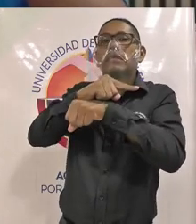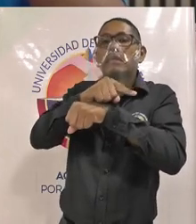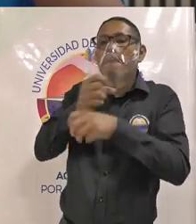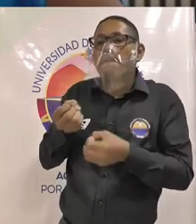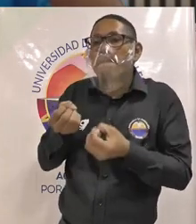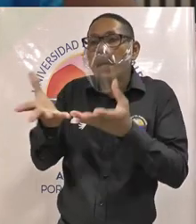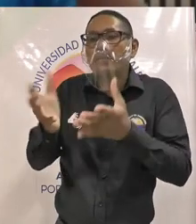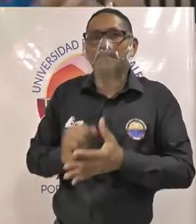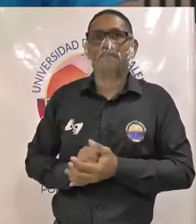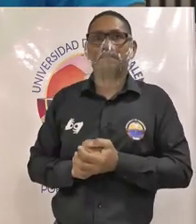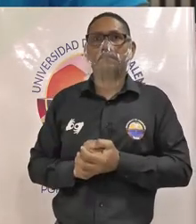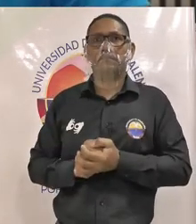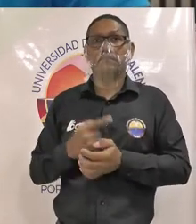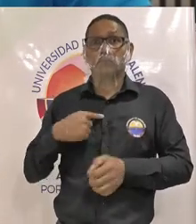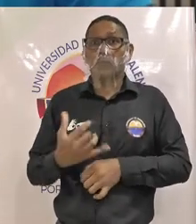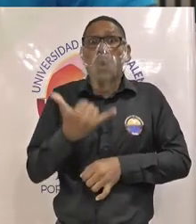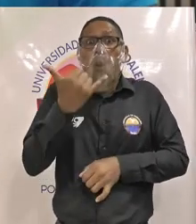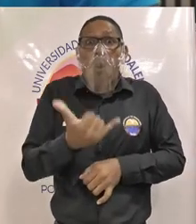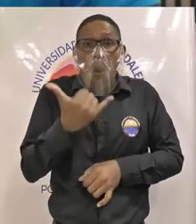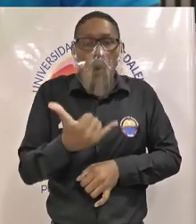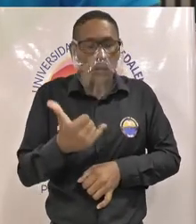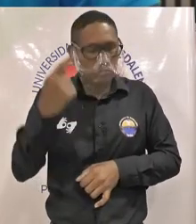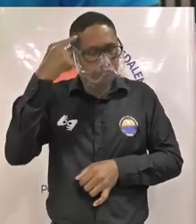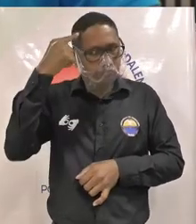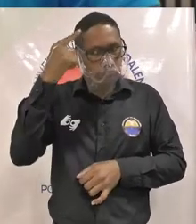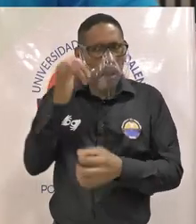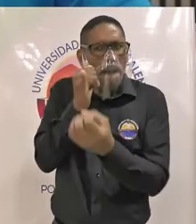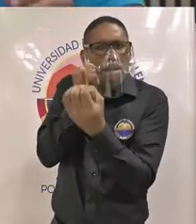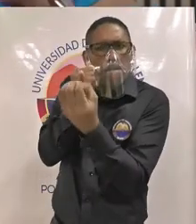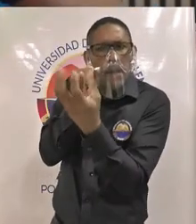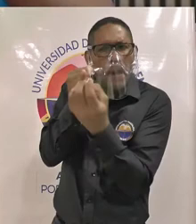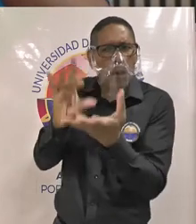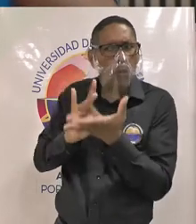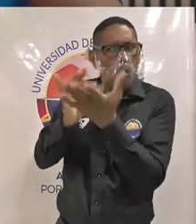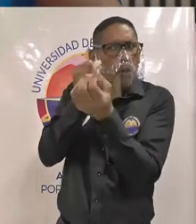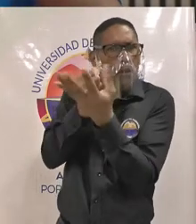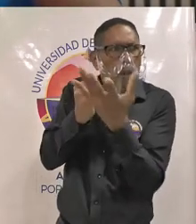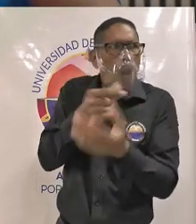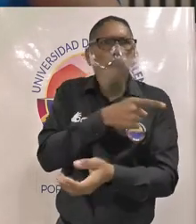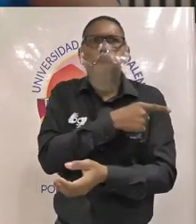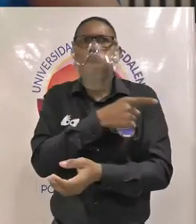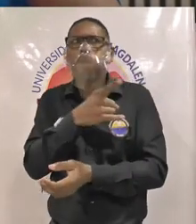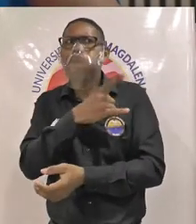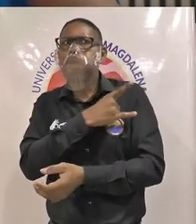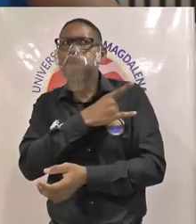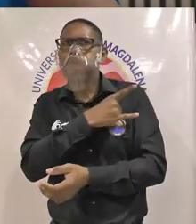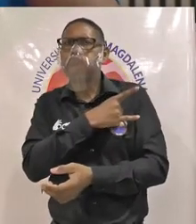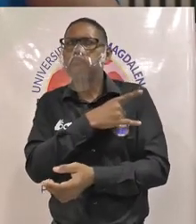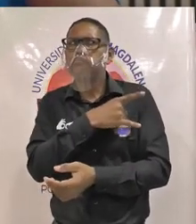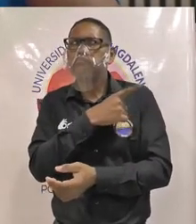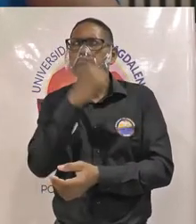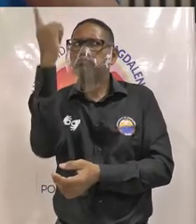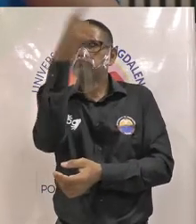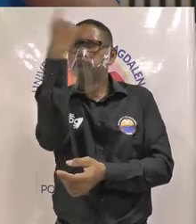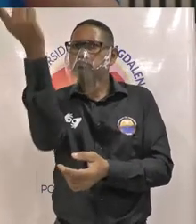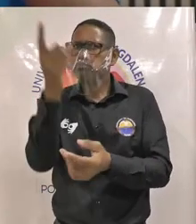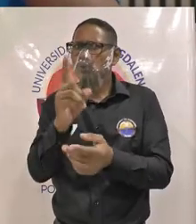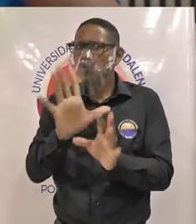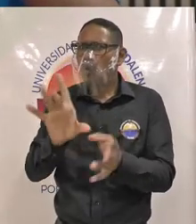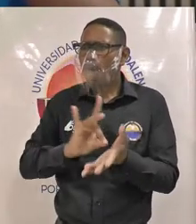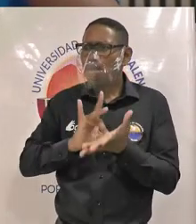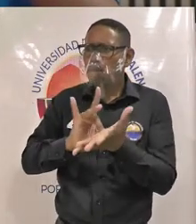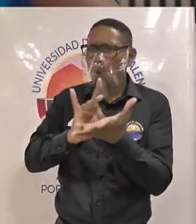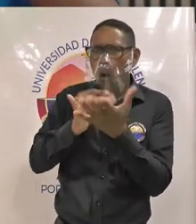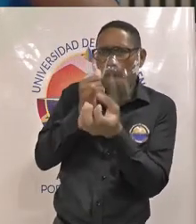debemos replantearnos el modelo pedagógico que tienen las universidades de manera general comprendiendo las